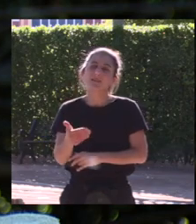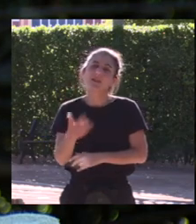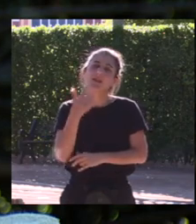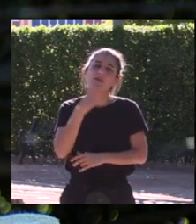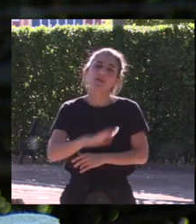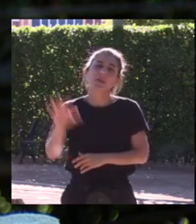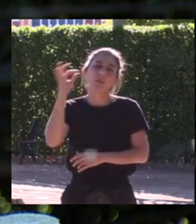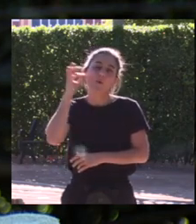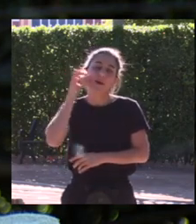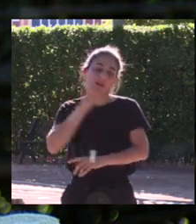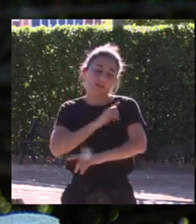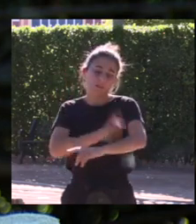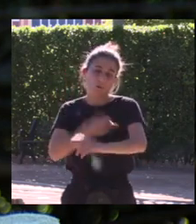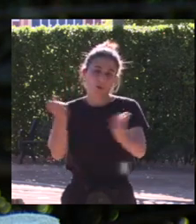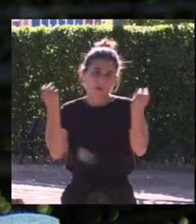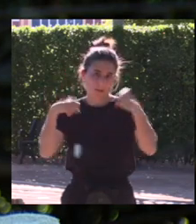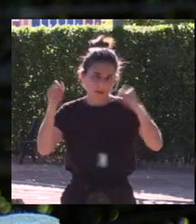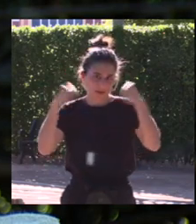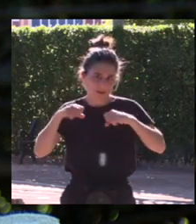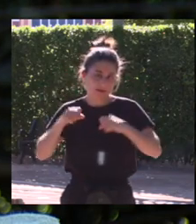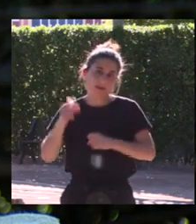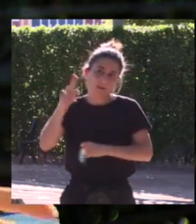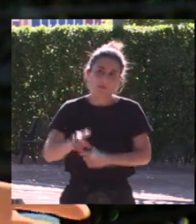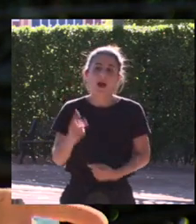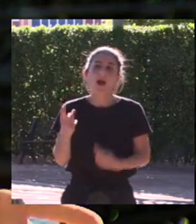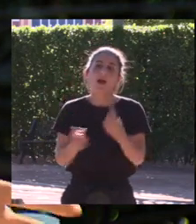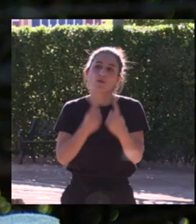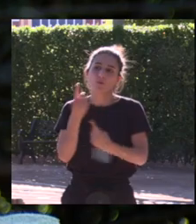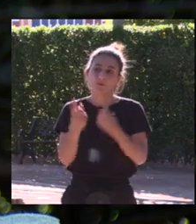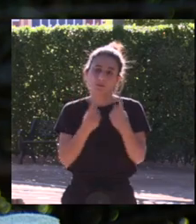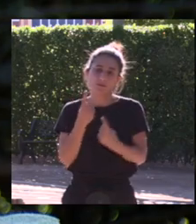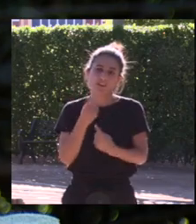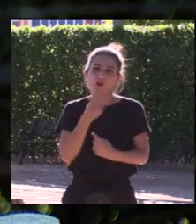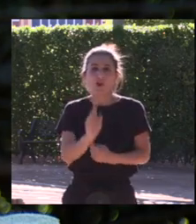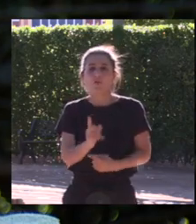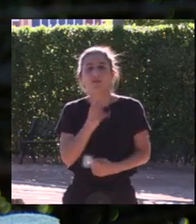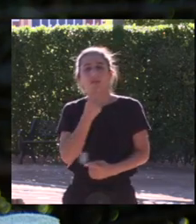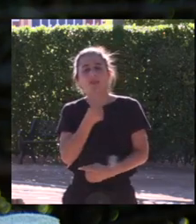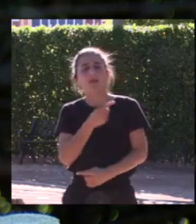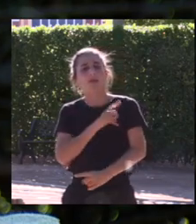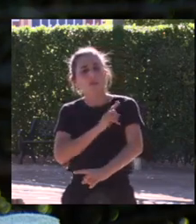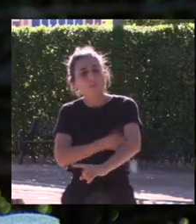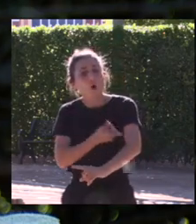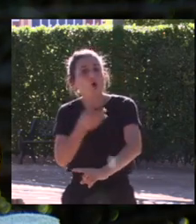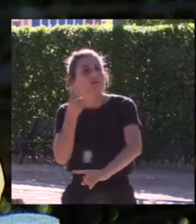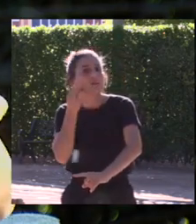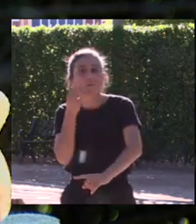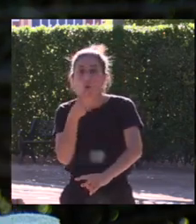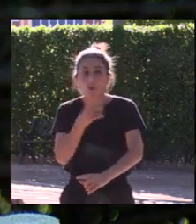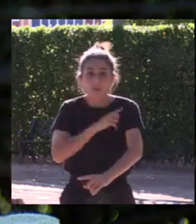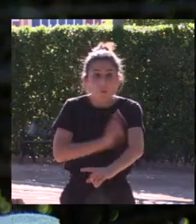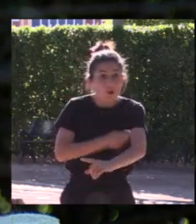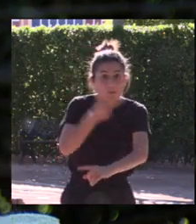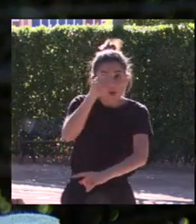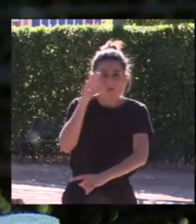parte de las mujeres que practican deporte que también algunas les dicen no les gusta decir deporte femenino porque dicen que el deporte no es ni masculino